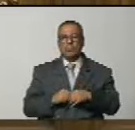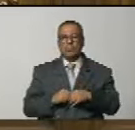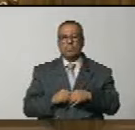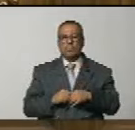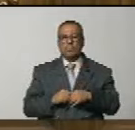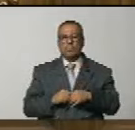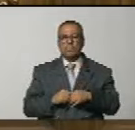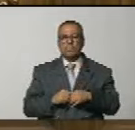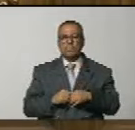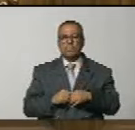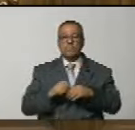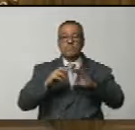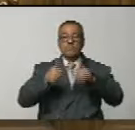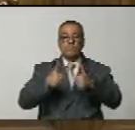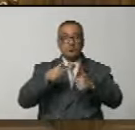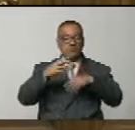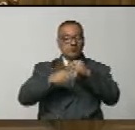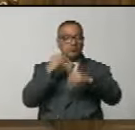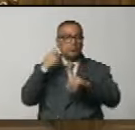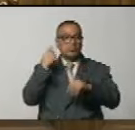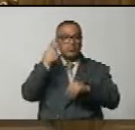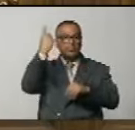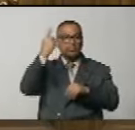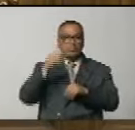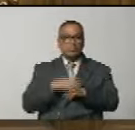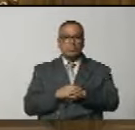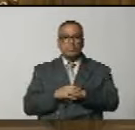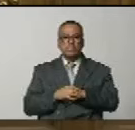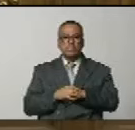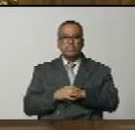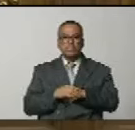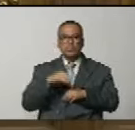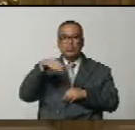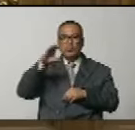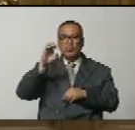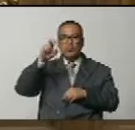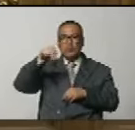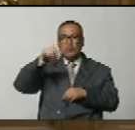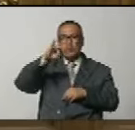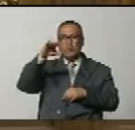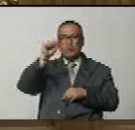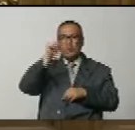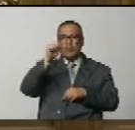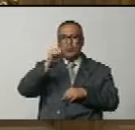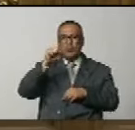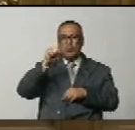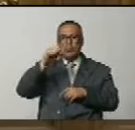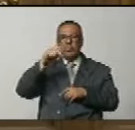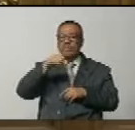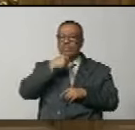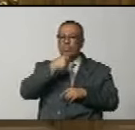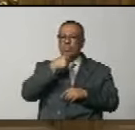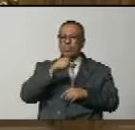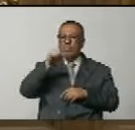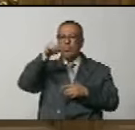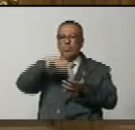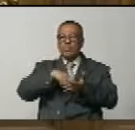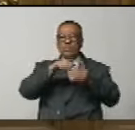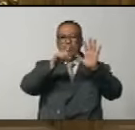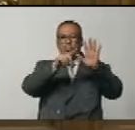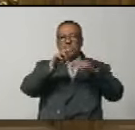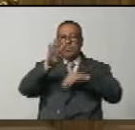La empezó a ser famosa en E.S. Perdomo, que la grabó en 1964.